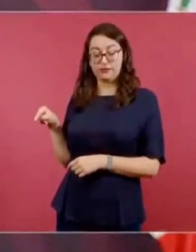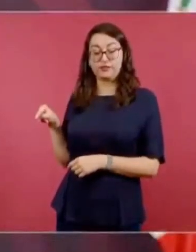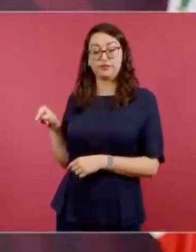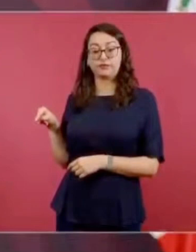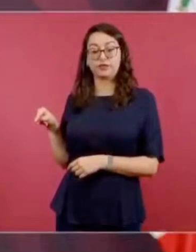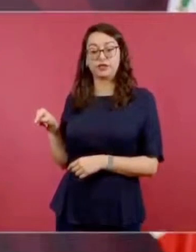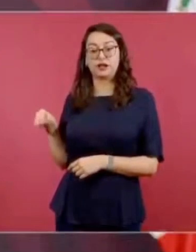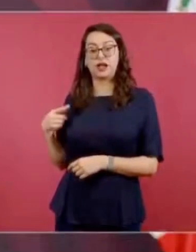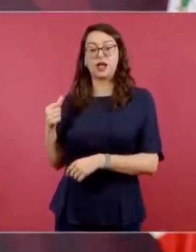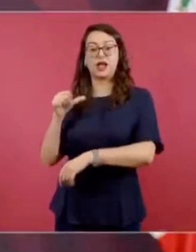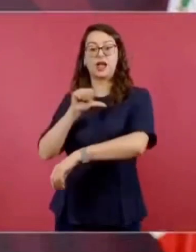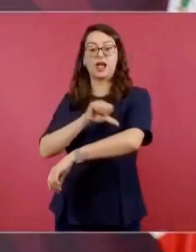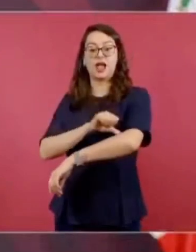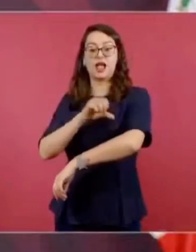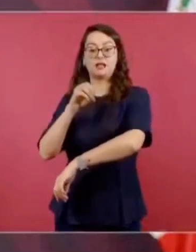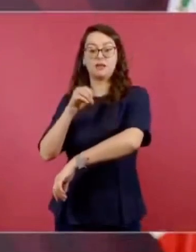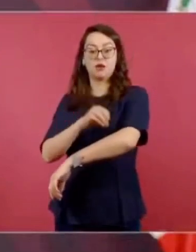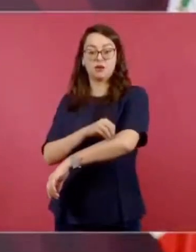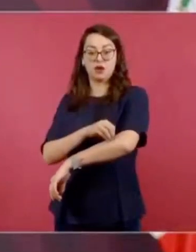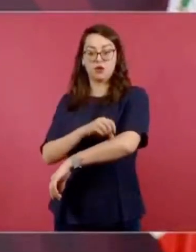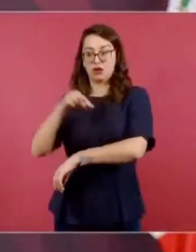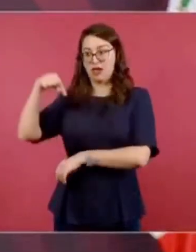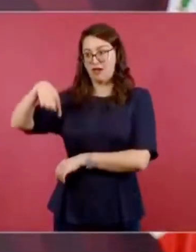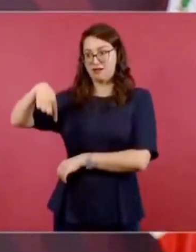con Álvaro Obregón aquí en Palacio.